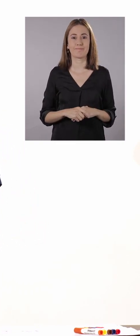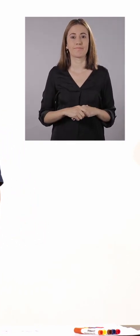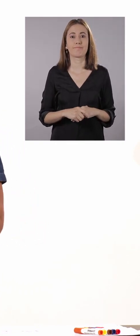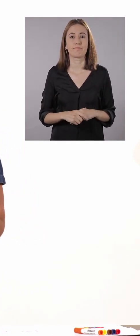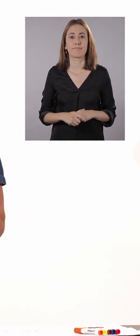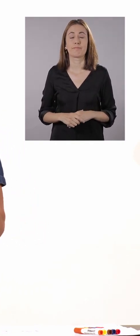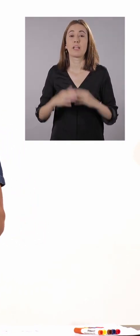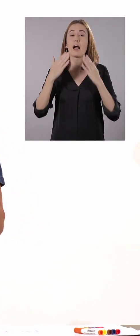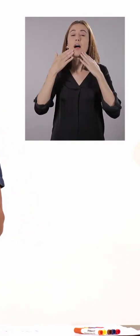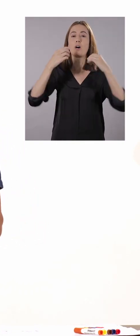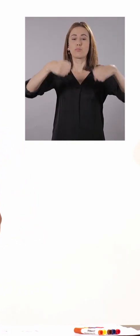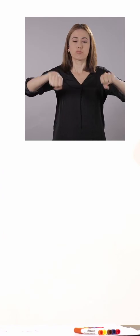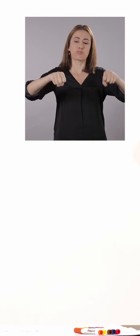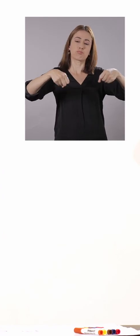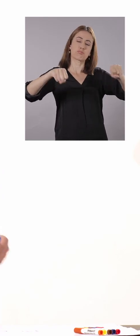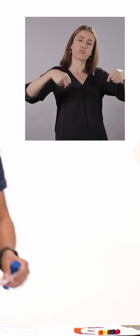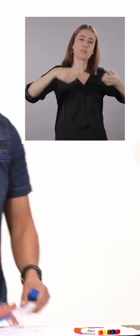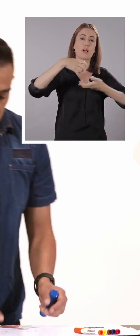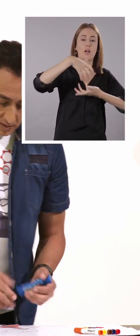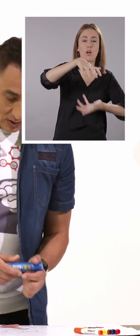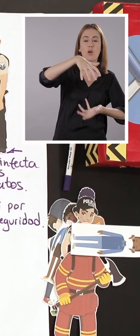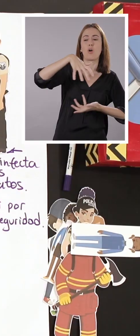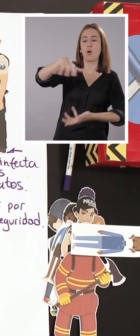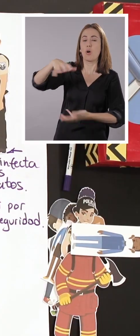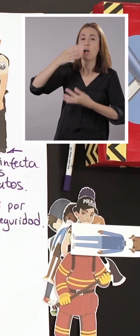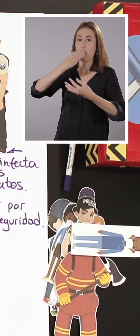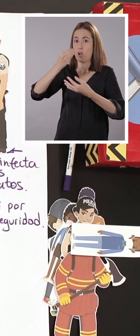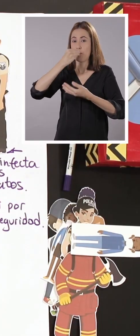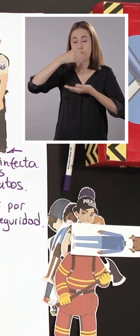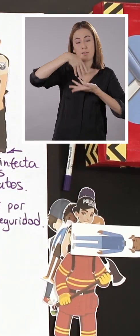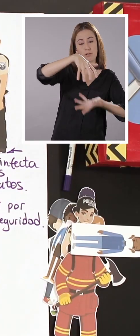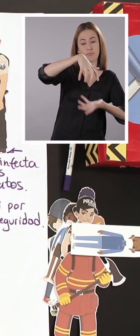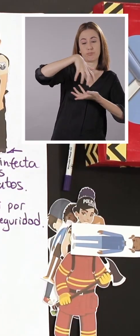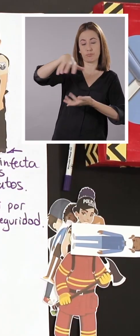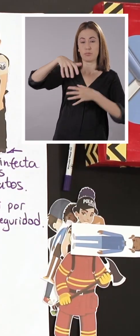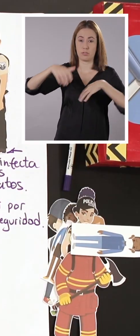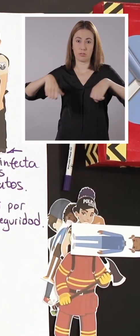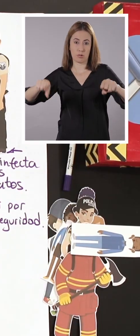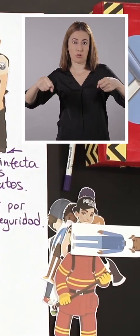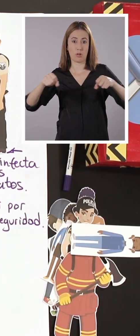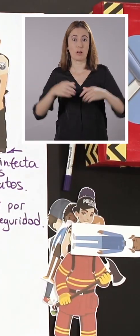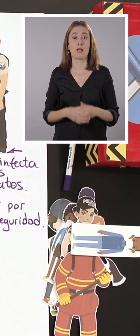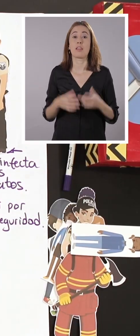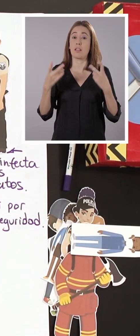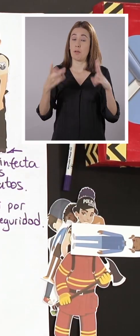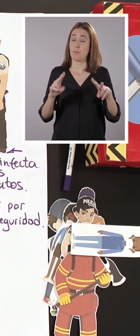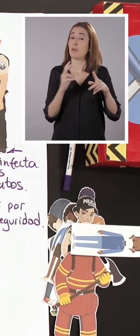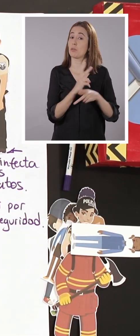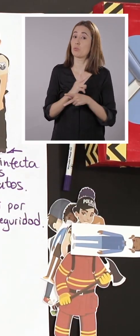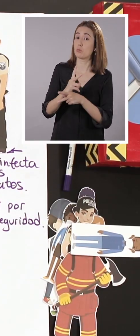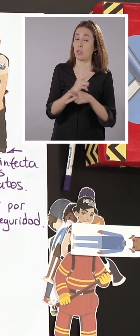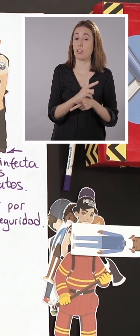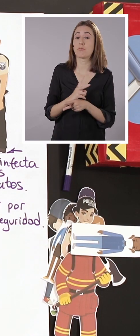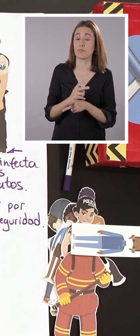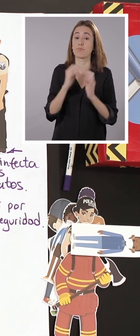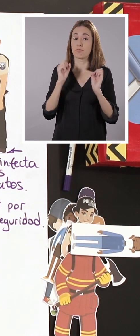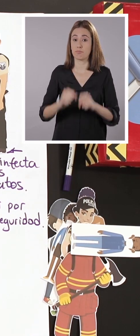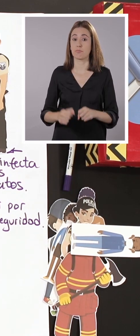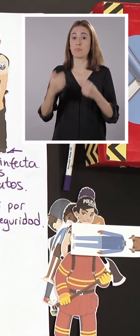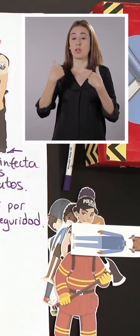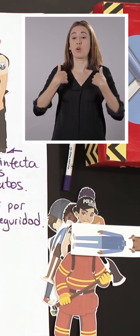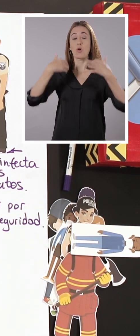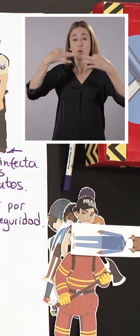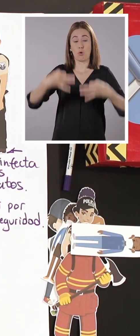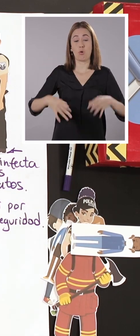Vamos a ver con los, por ejemplo, las personas que reparten los alimentos. Las personas que reparten los alimentos también tienen que tener mucho cuidado. ¿Sí?